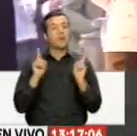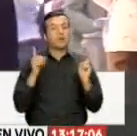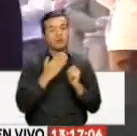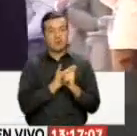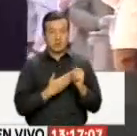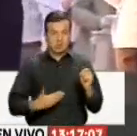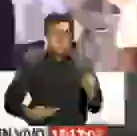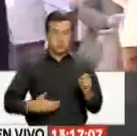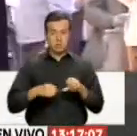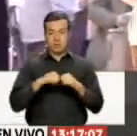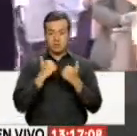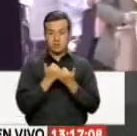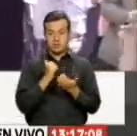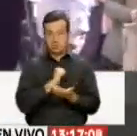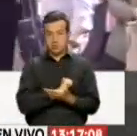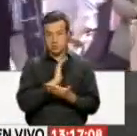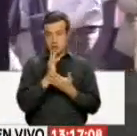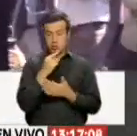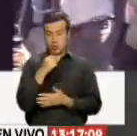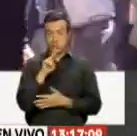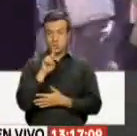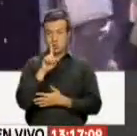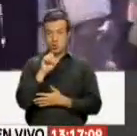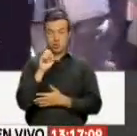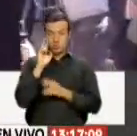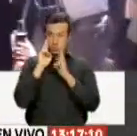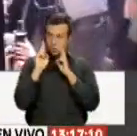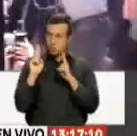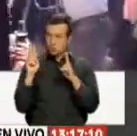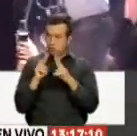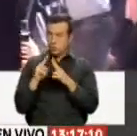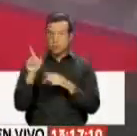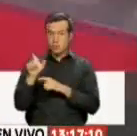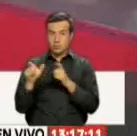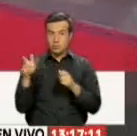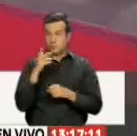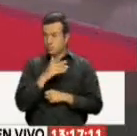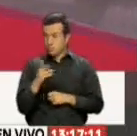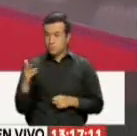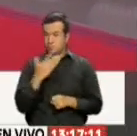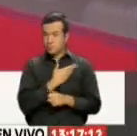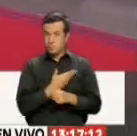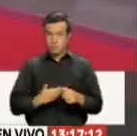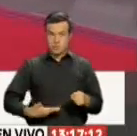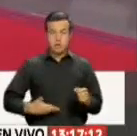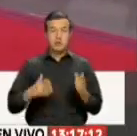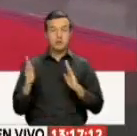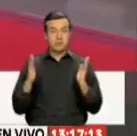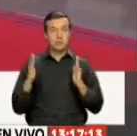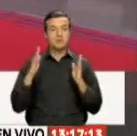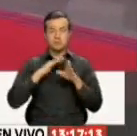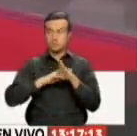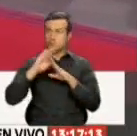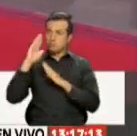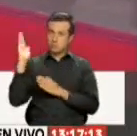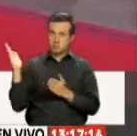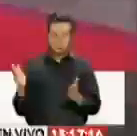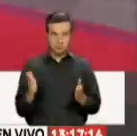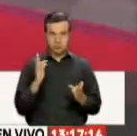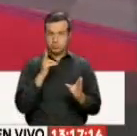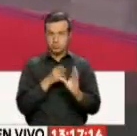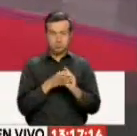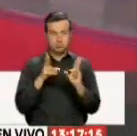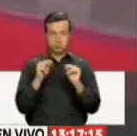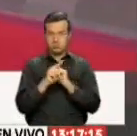el presidente de la Asamblea Venezolana, Juan Guaidó Reconocido por los mandatarios presentes como presidente interino Sí fue invitado, aunque no